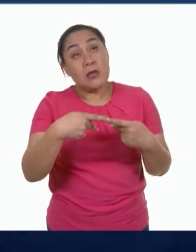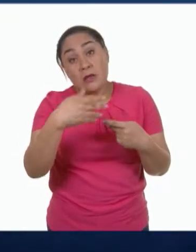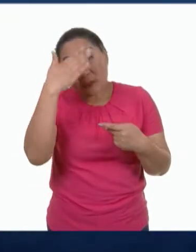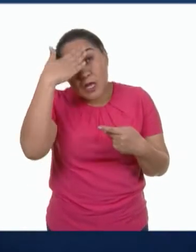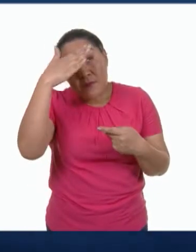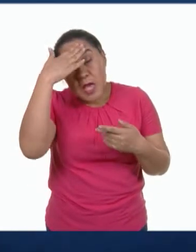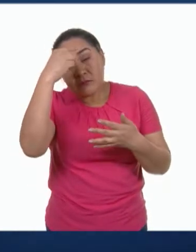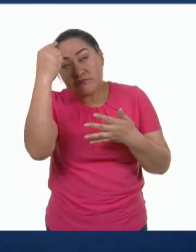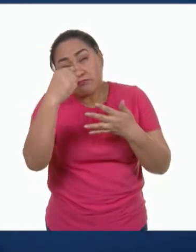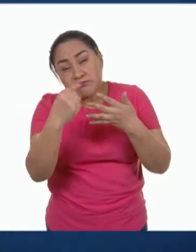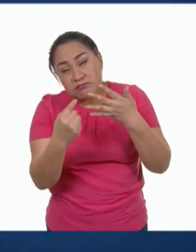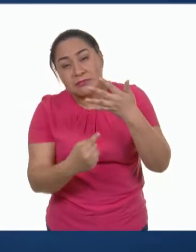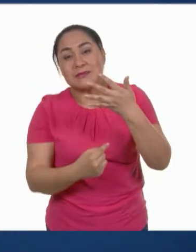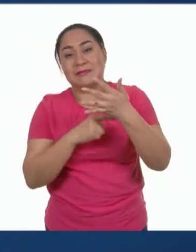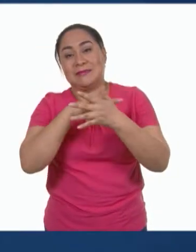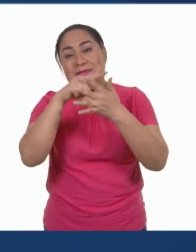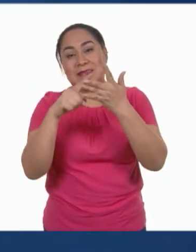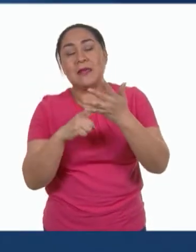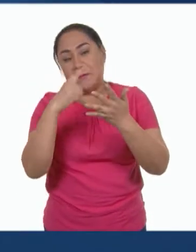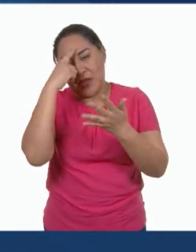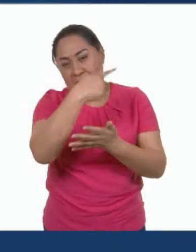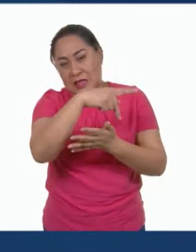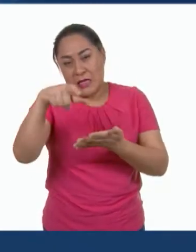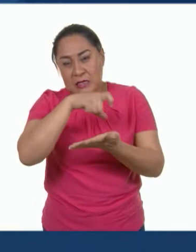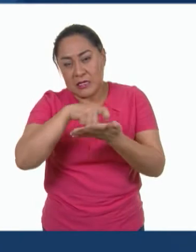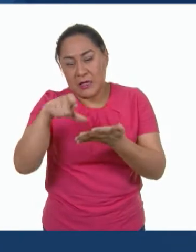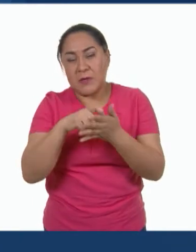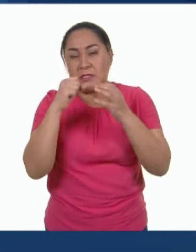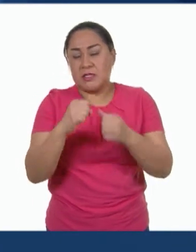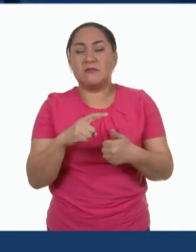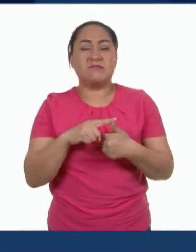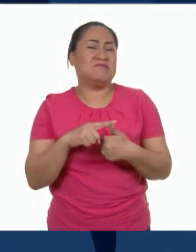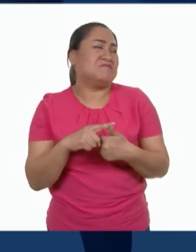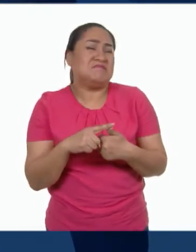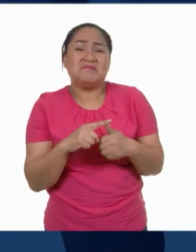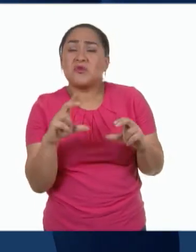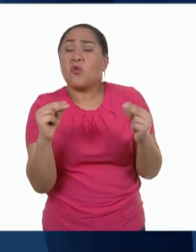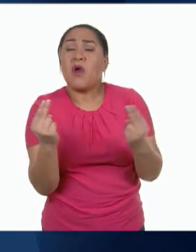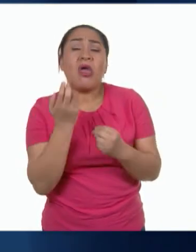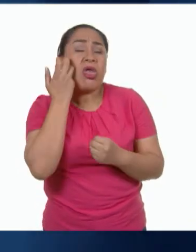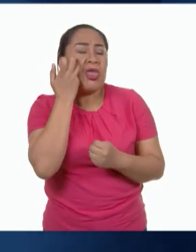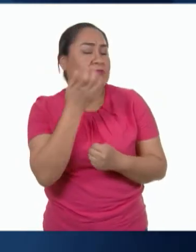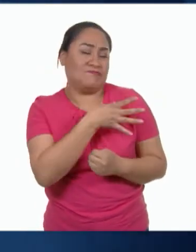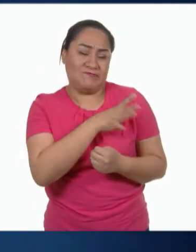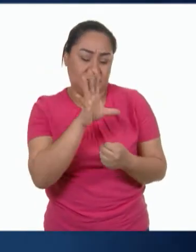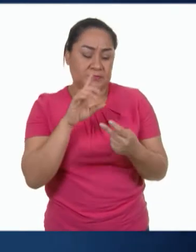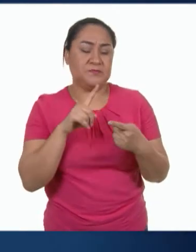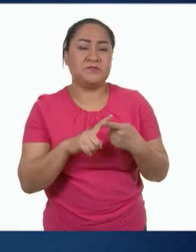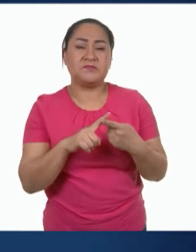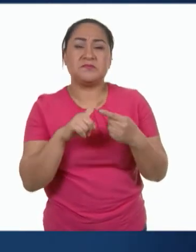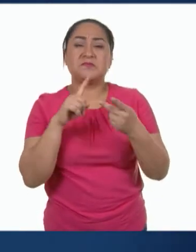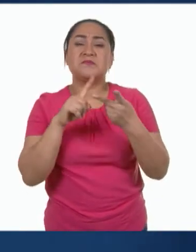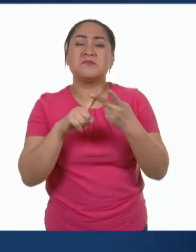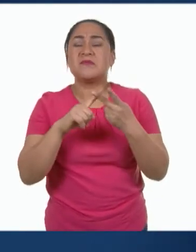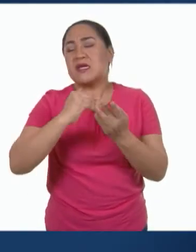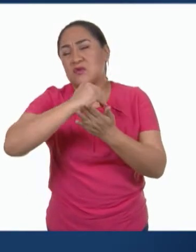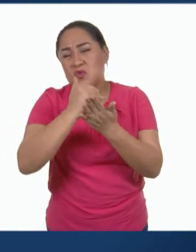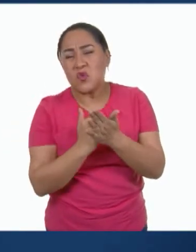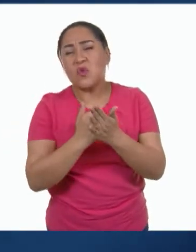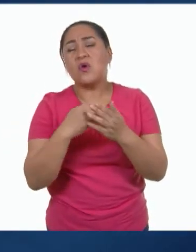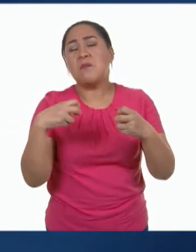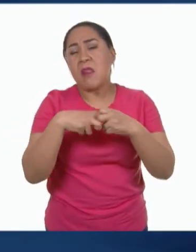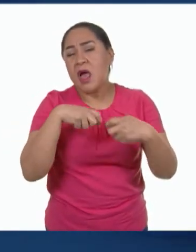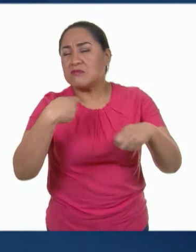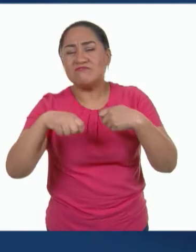pilares de la educación para el consumo sustentable son rechazar lo innecesario, reducir la compra de productos desechables,